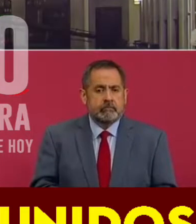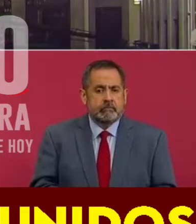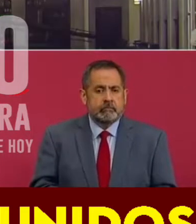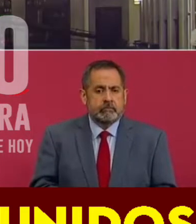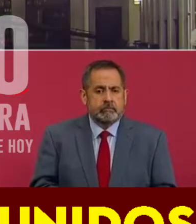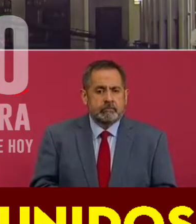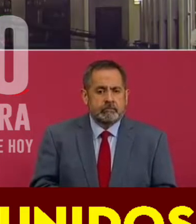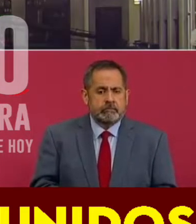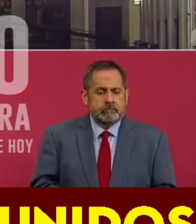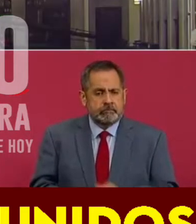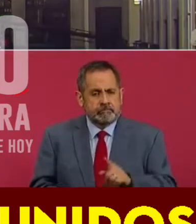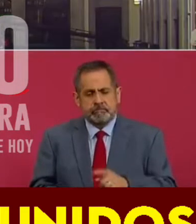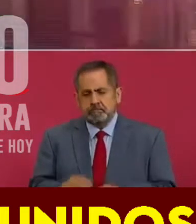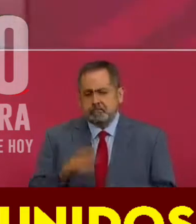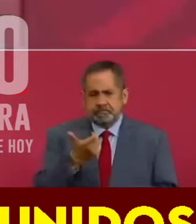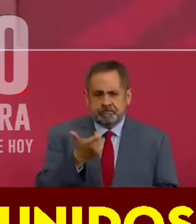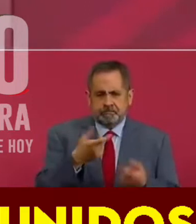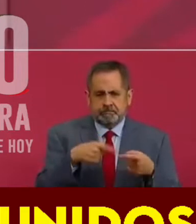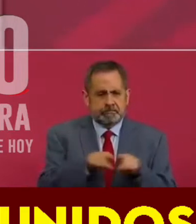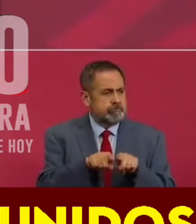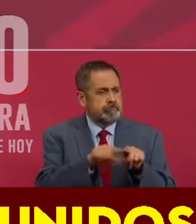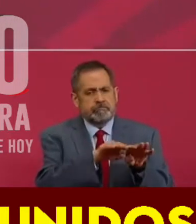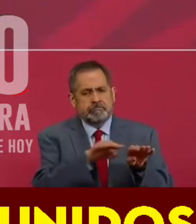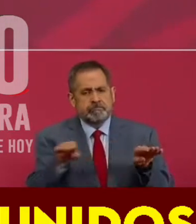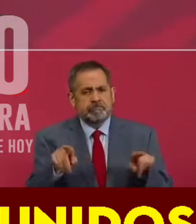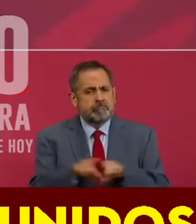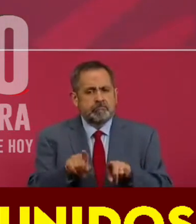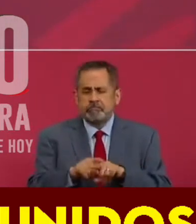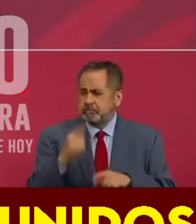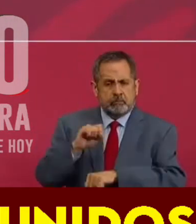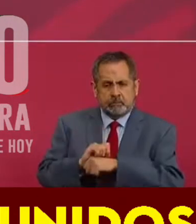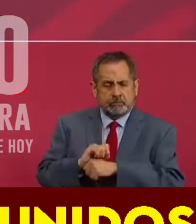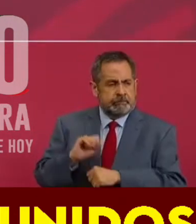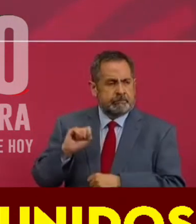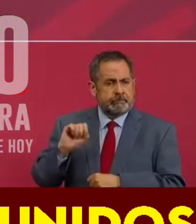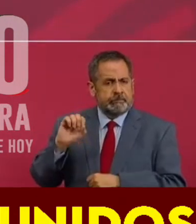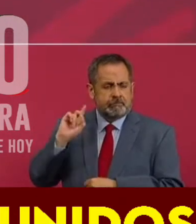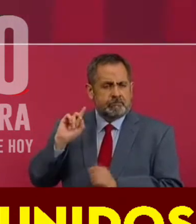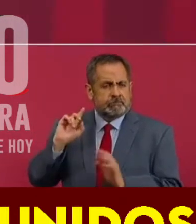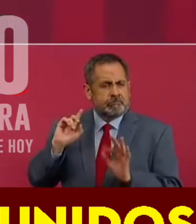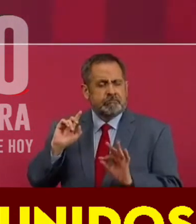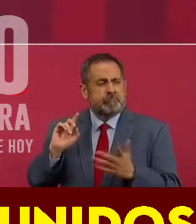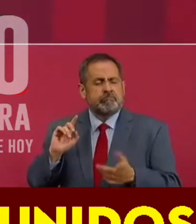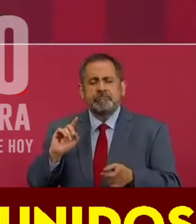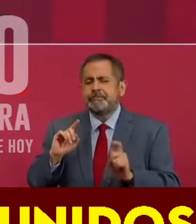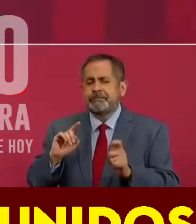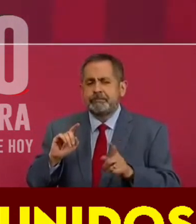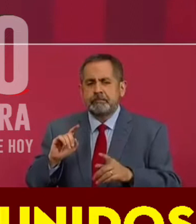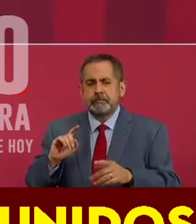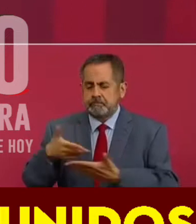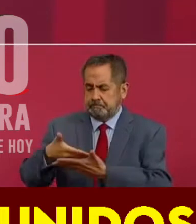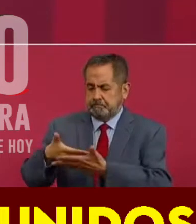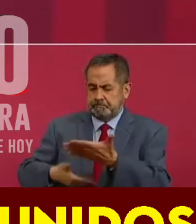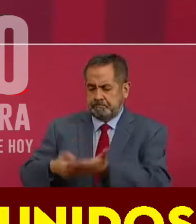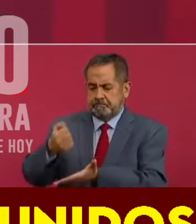Estamos manteniendo los precios. Hubo el fin de semana un decreto